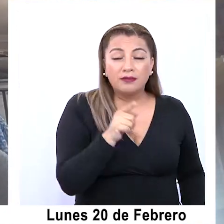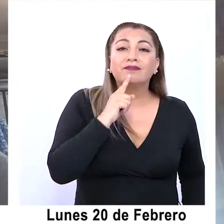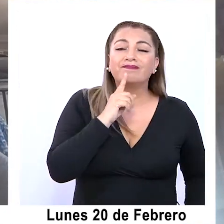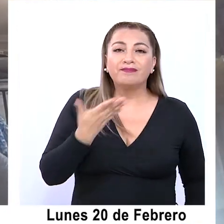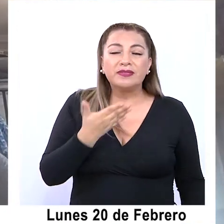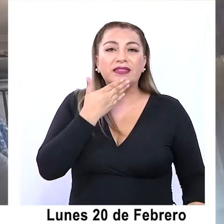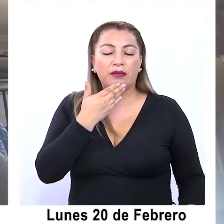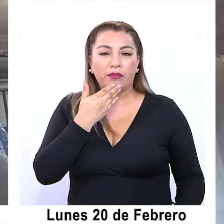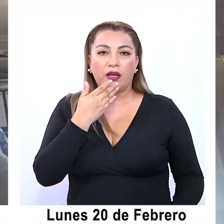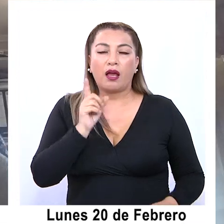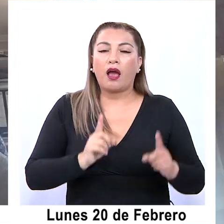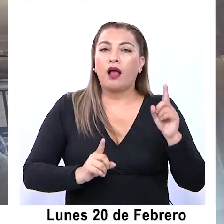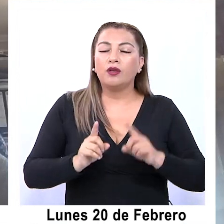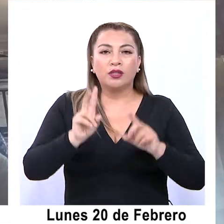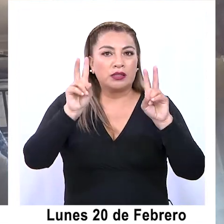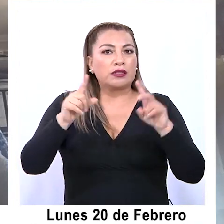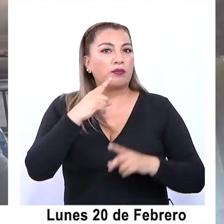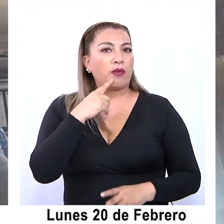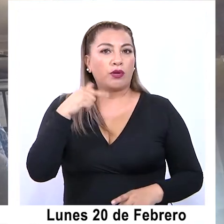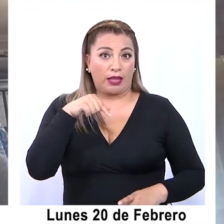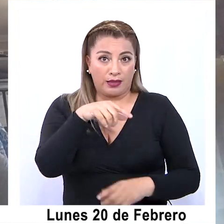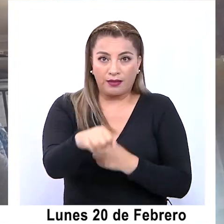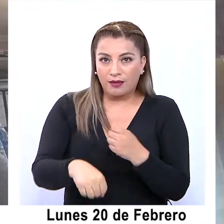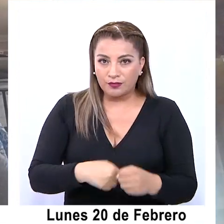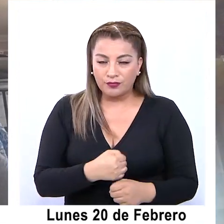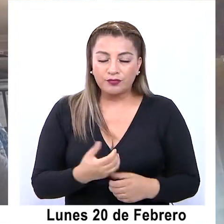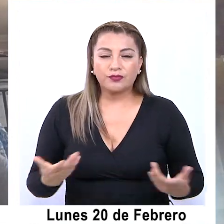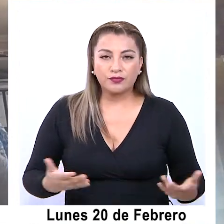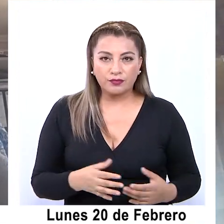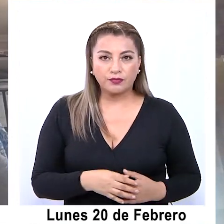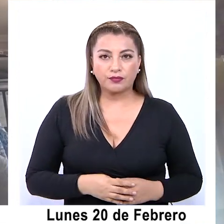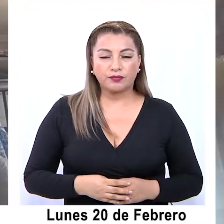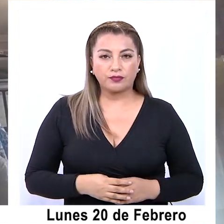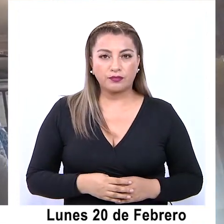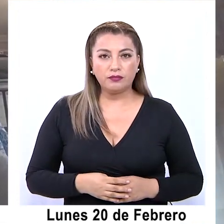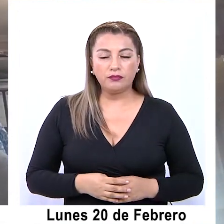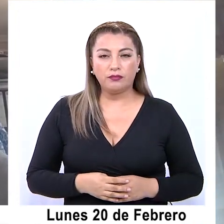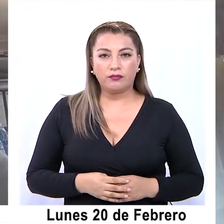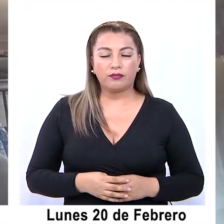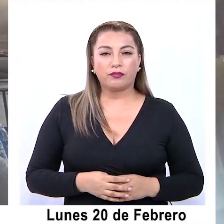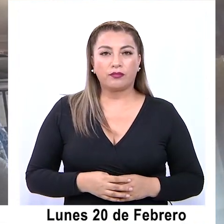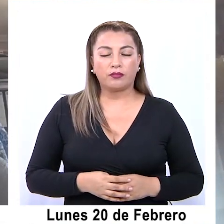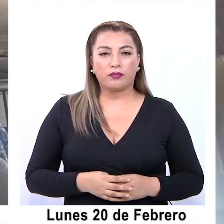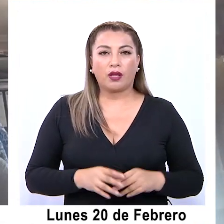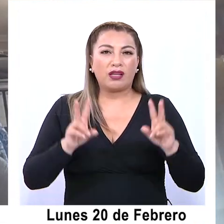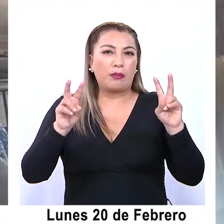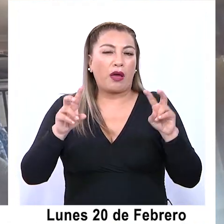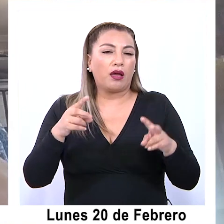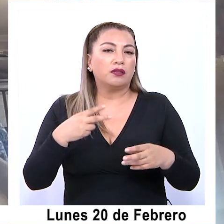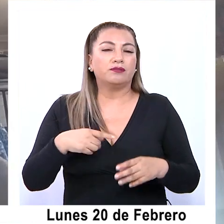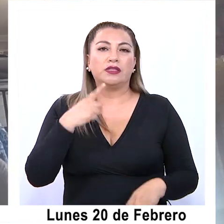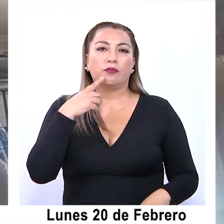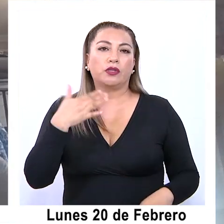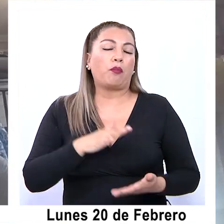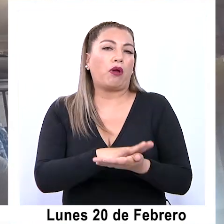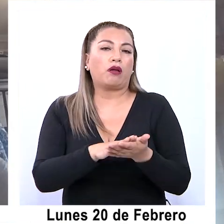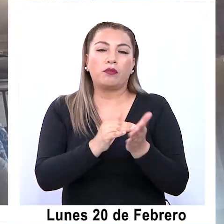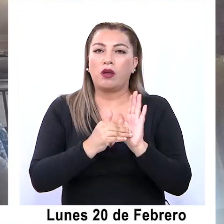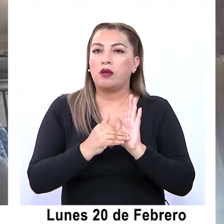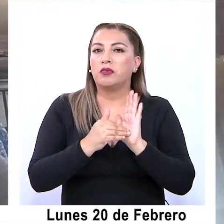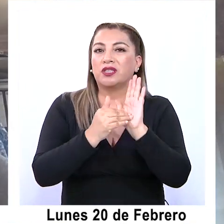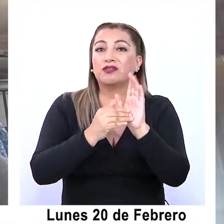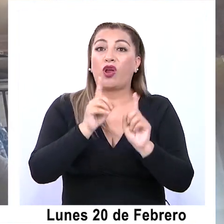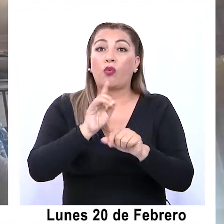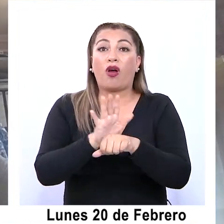algunos hitos importantes durante el año. Estos hitos van a ser presentación de algunas